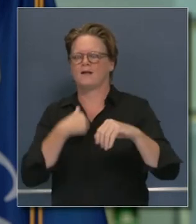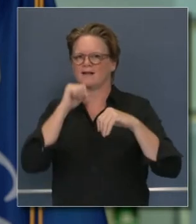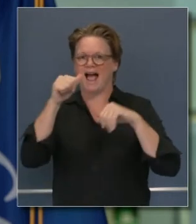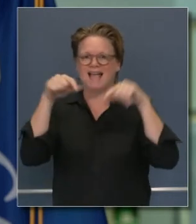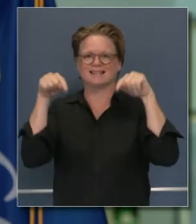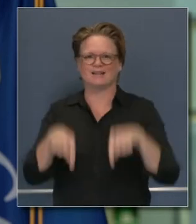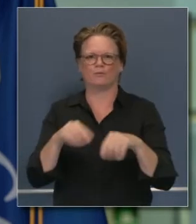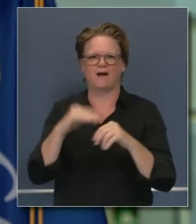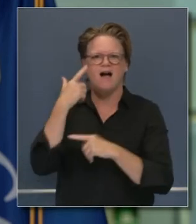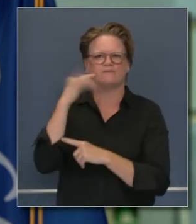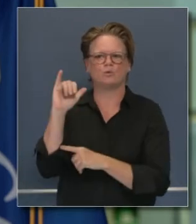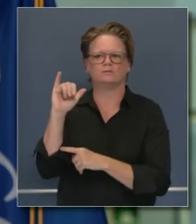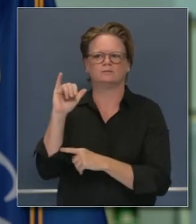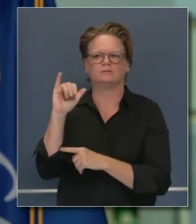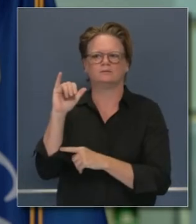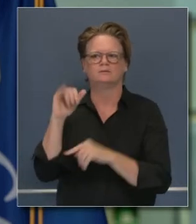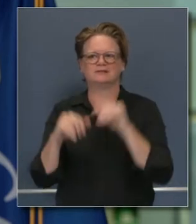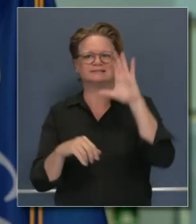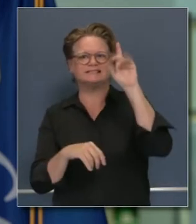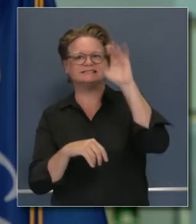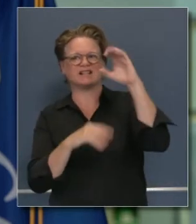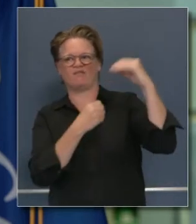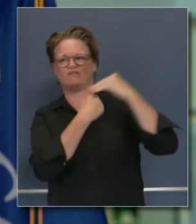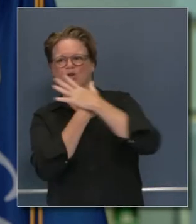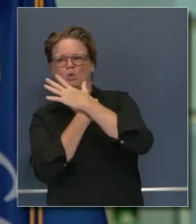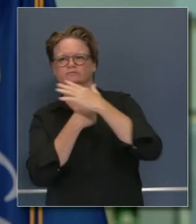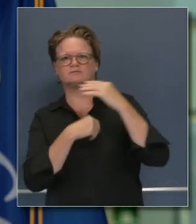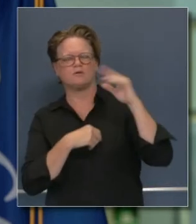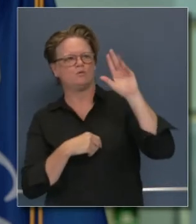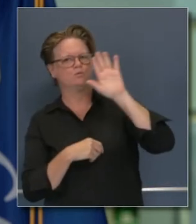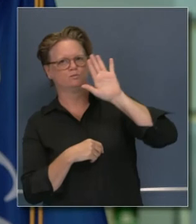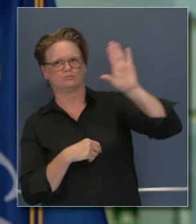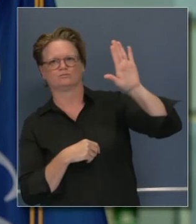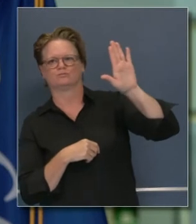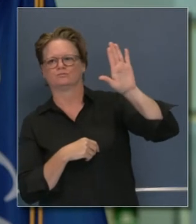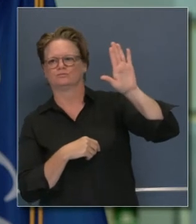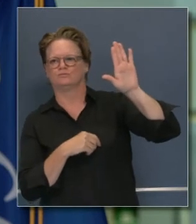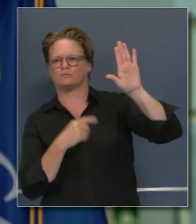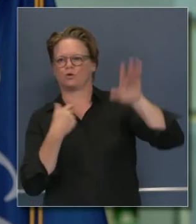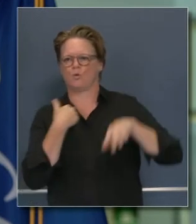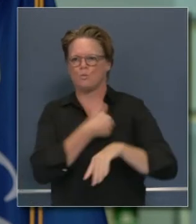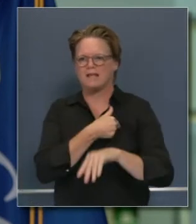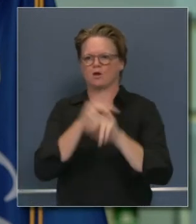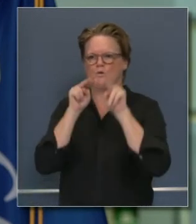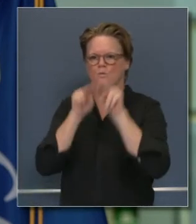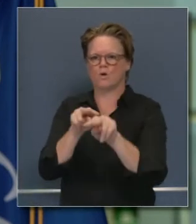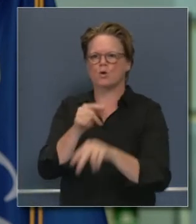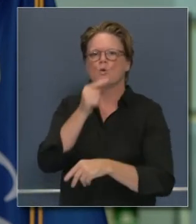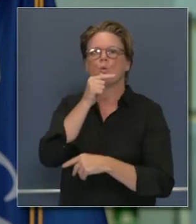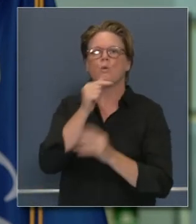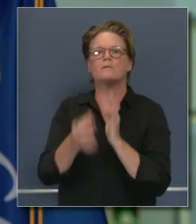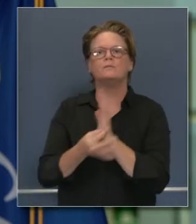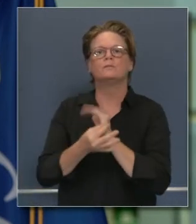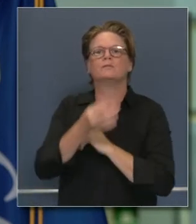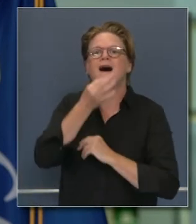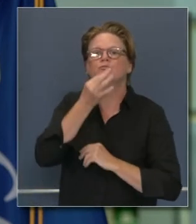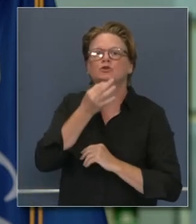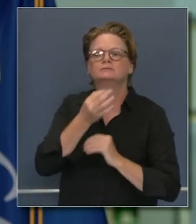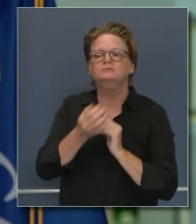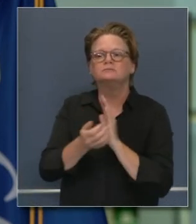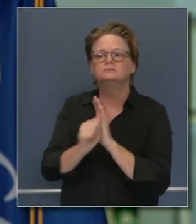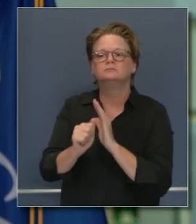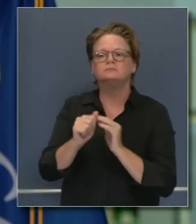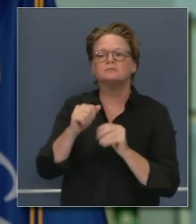recomendaciones de la CDC en california estamos influenciados por los que son expertos en el campo que creen